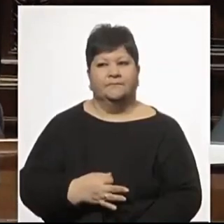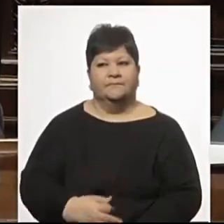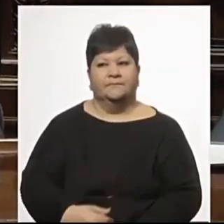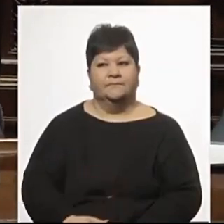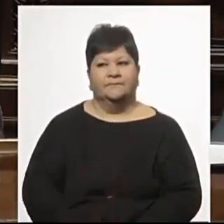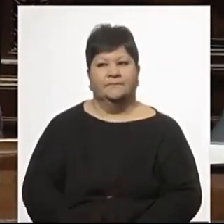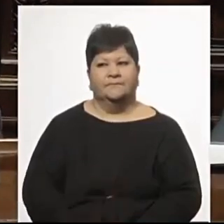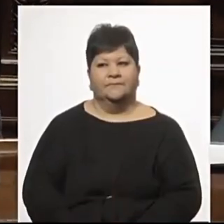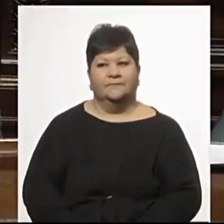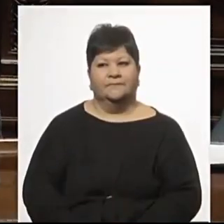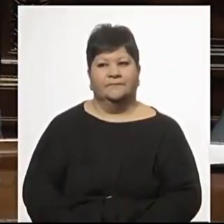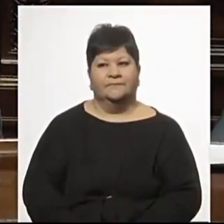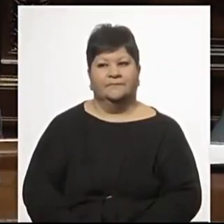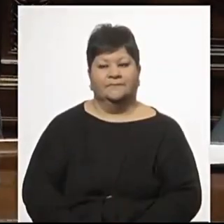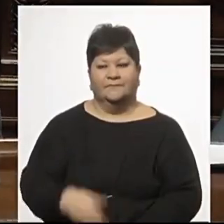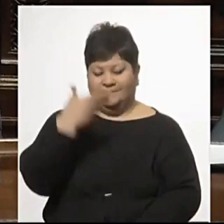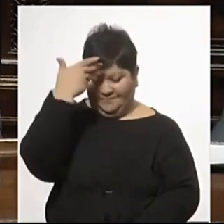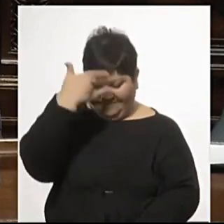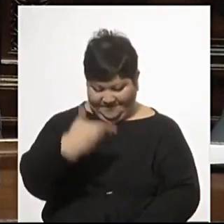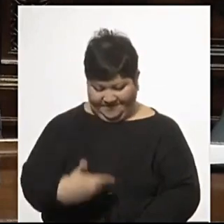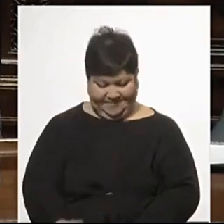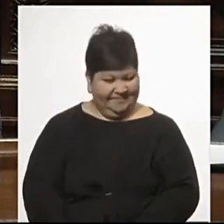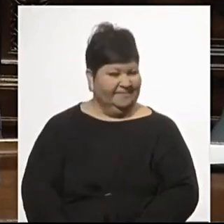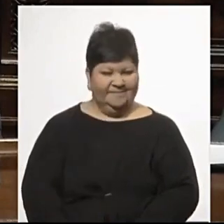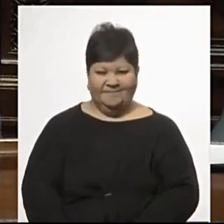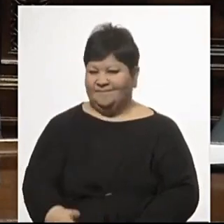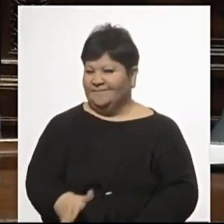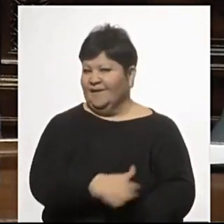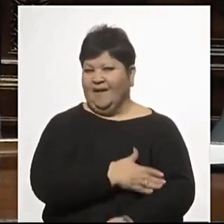genio y figura hasta la sepultura,